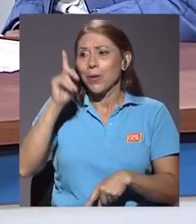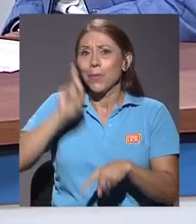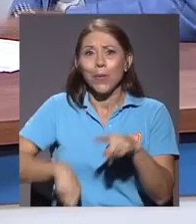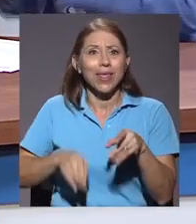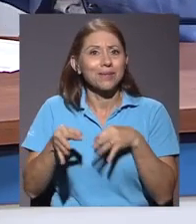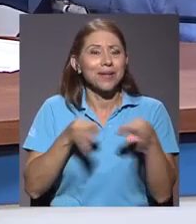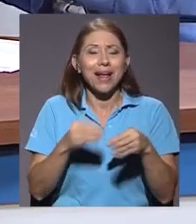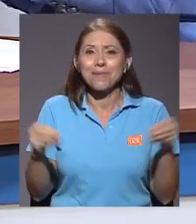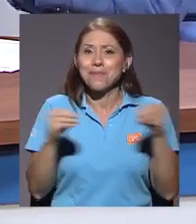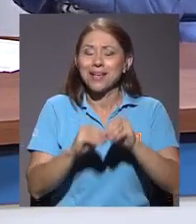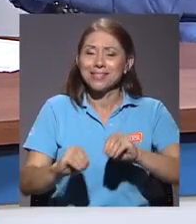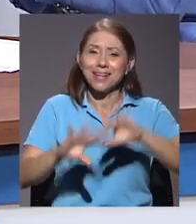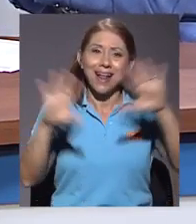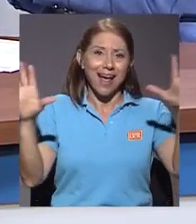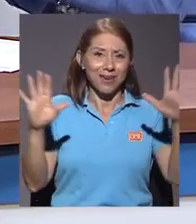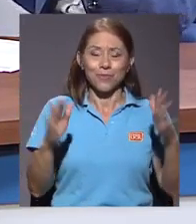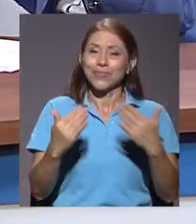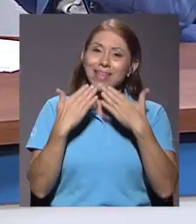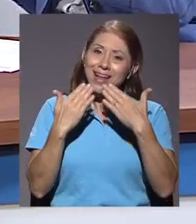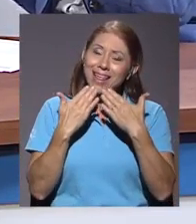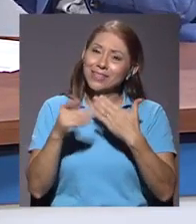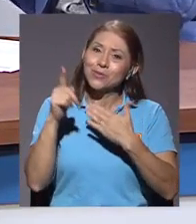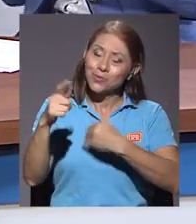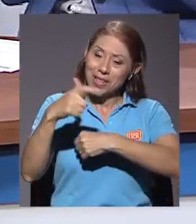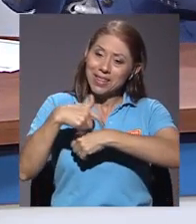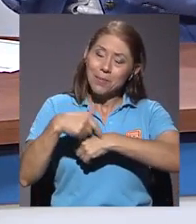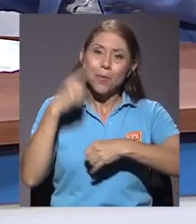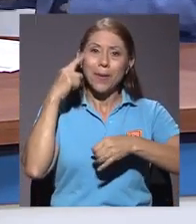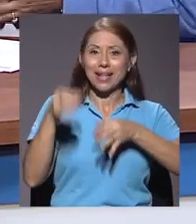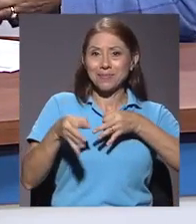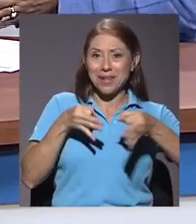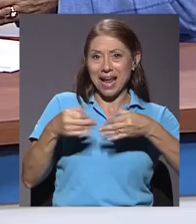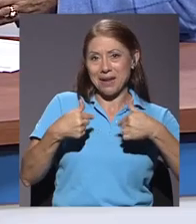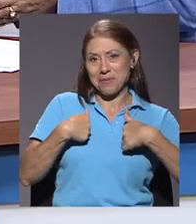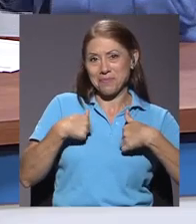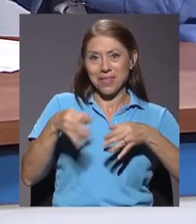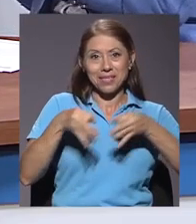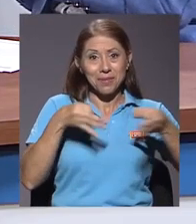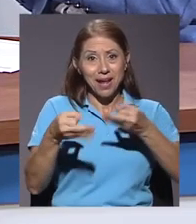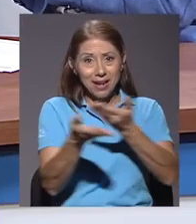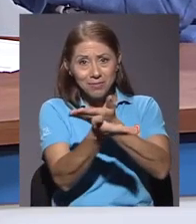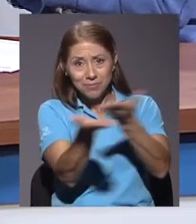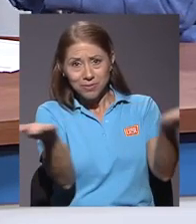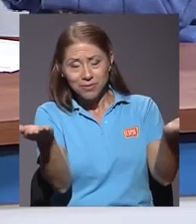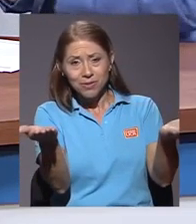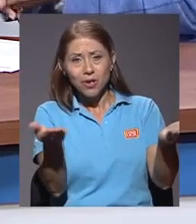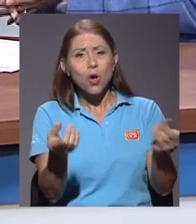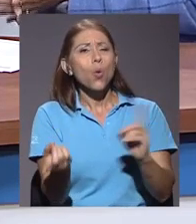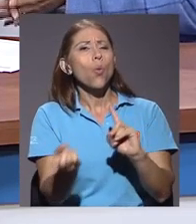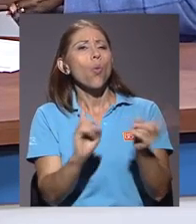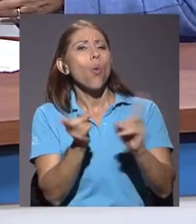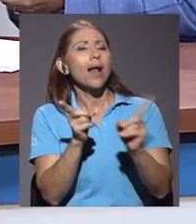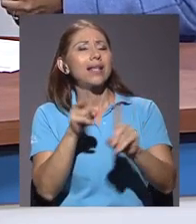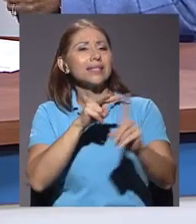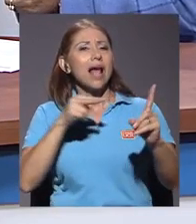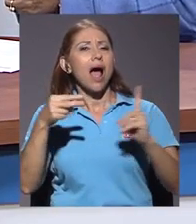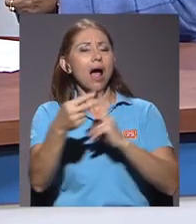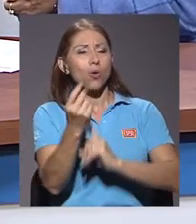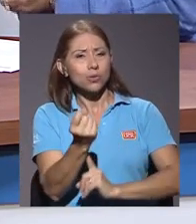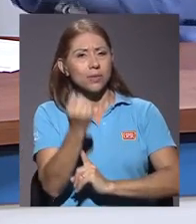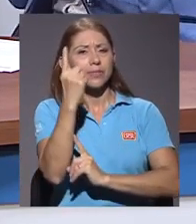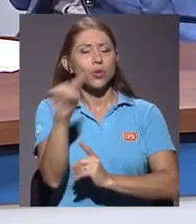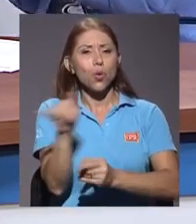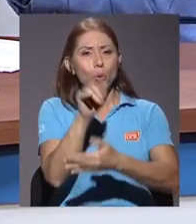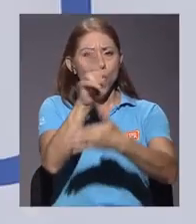yo le agradezco que haya tomado este ratito para explicarnos a mí y a nuestro público desde la U, cuál es la concepción que nosotros tenemos como